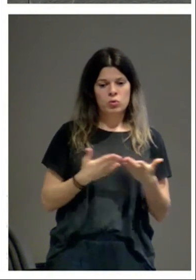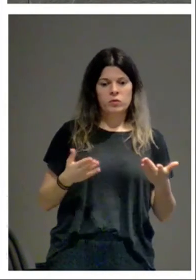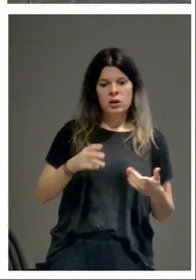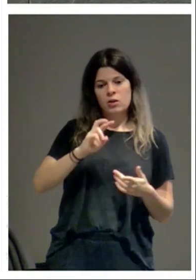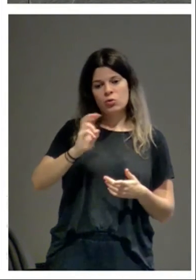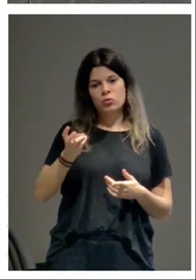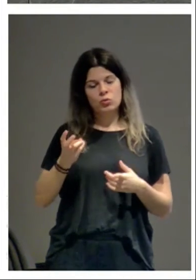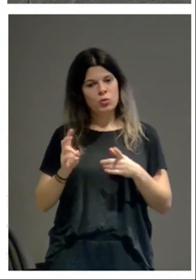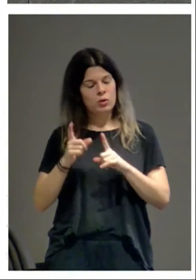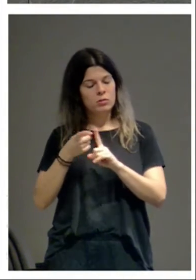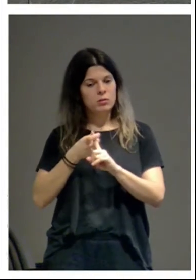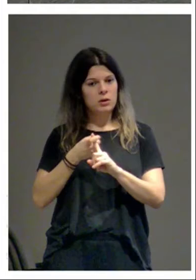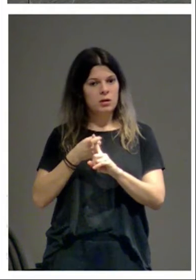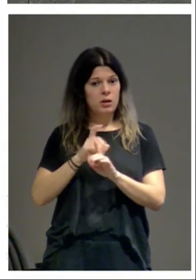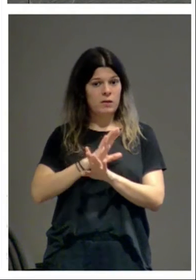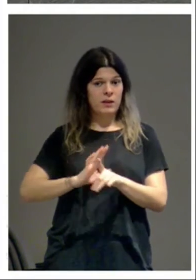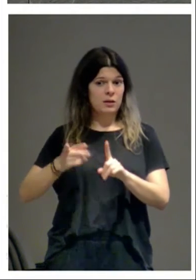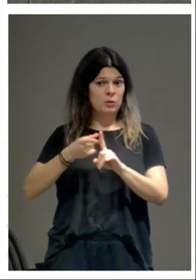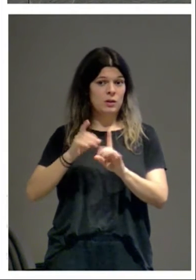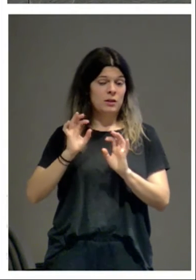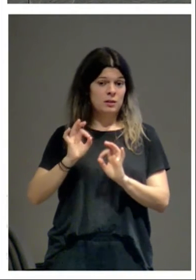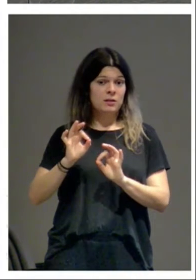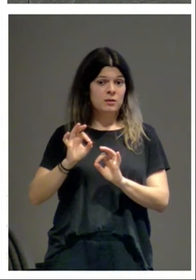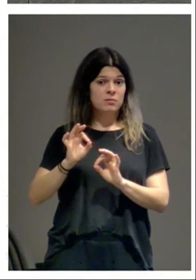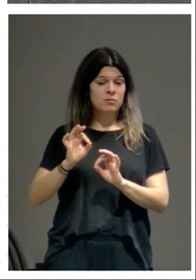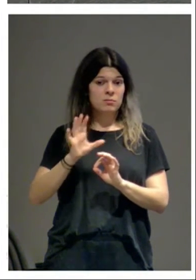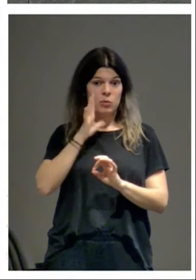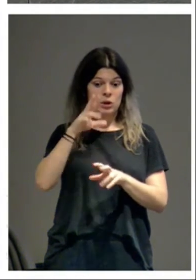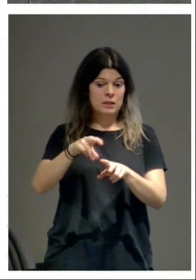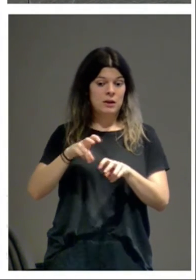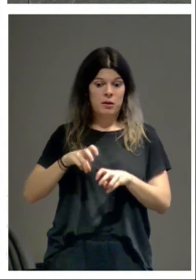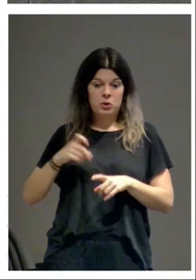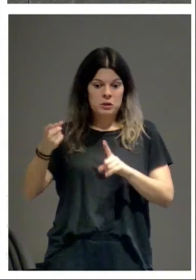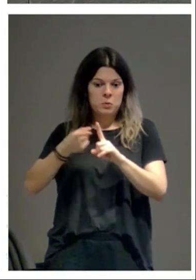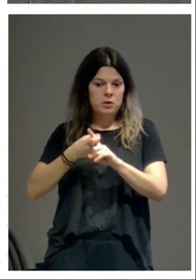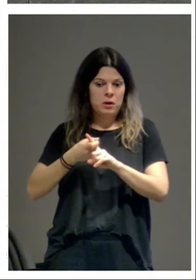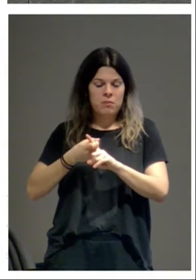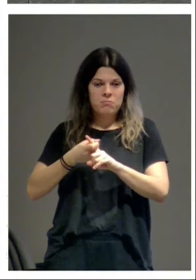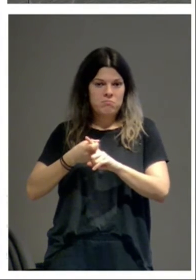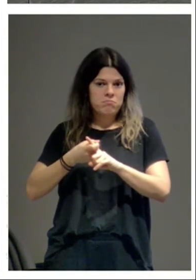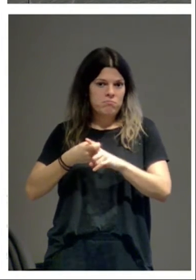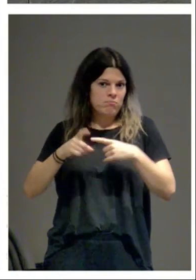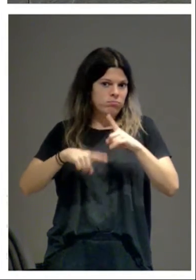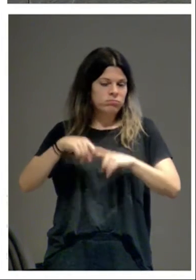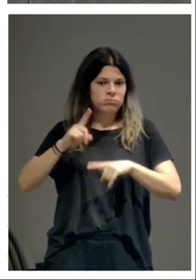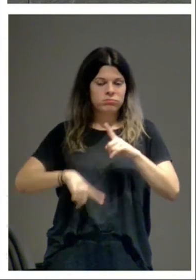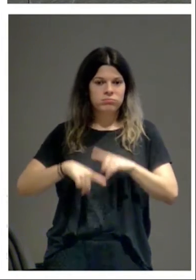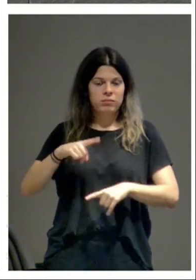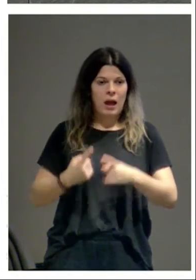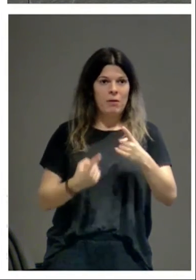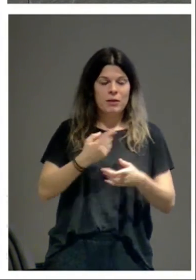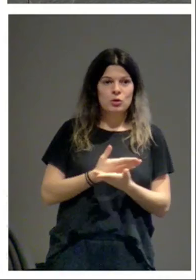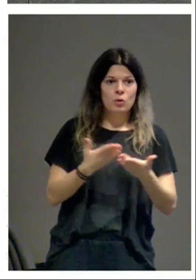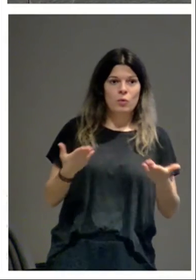otra cosa y salió lo que salió, porque en las excavaciones sale lo que quiere. También a veces hemos confiado a veces que saliesen más